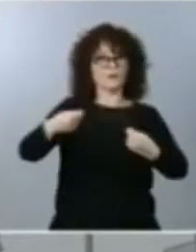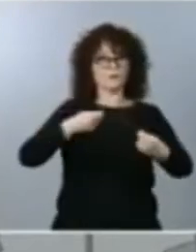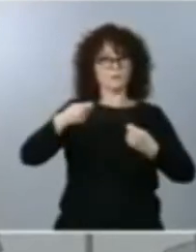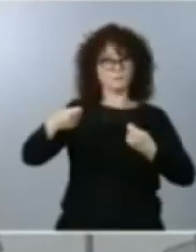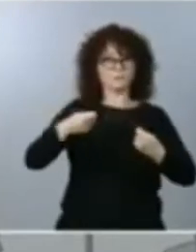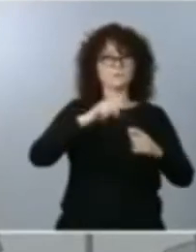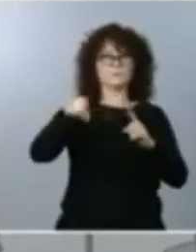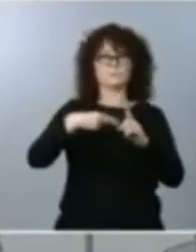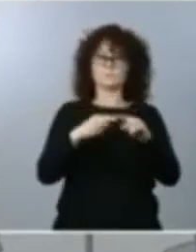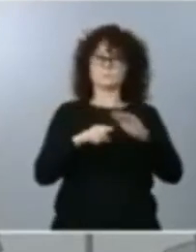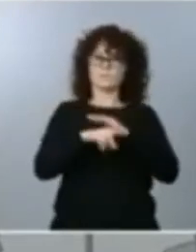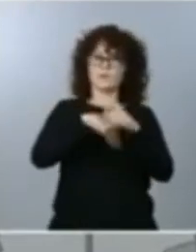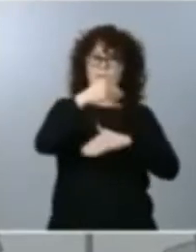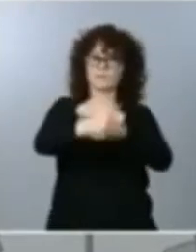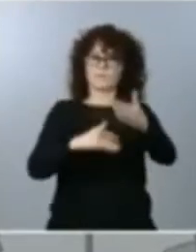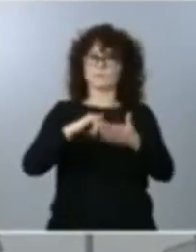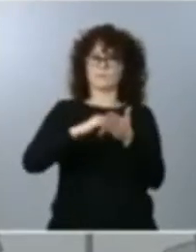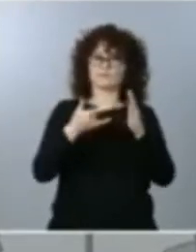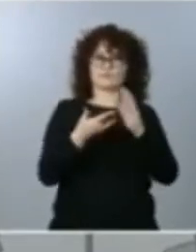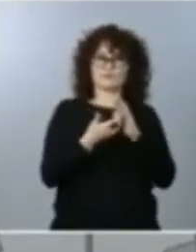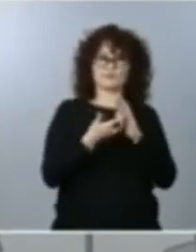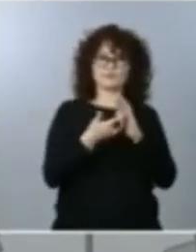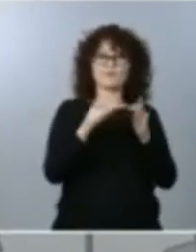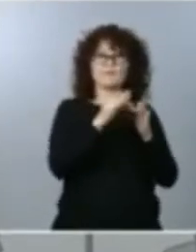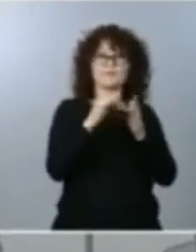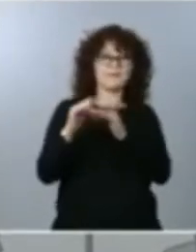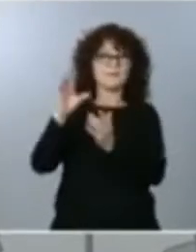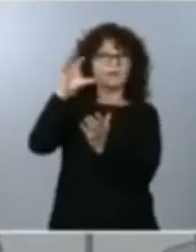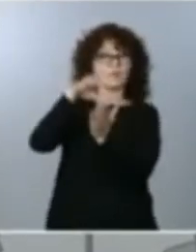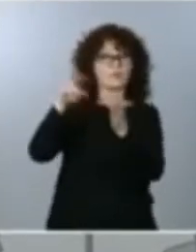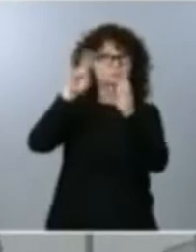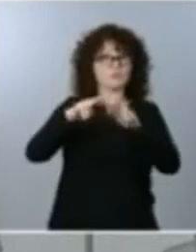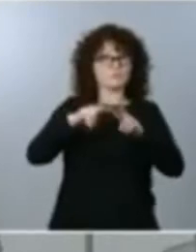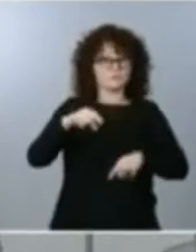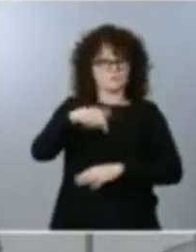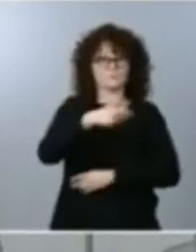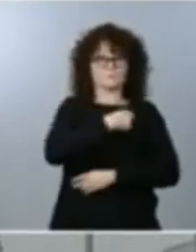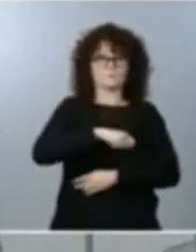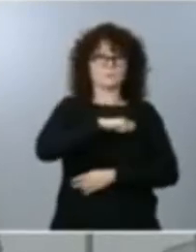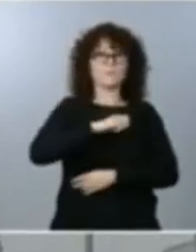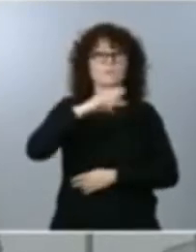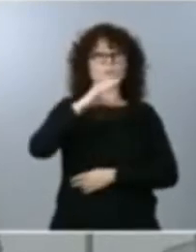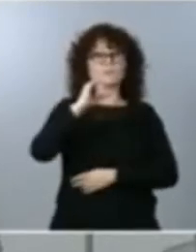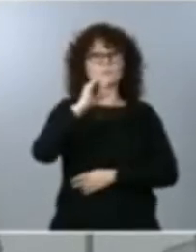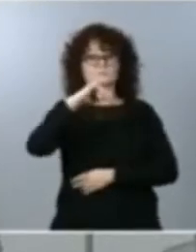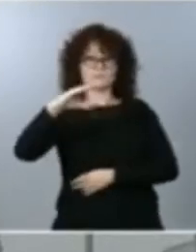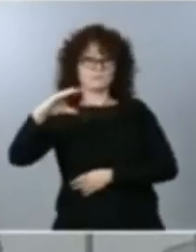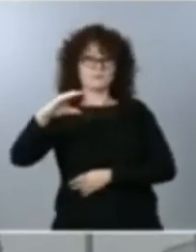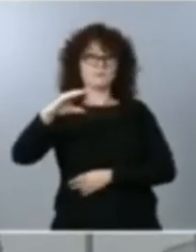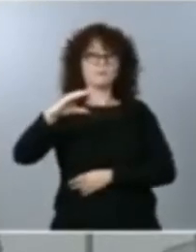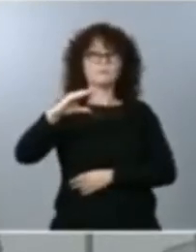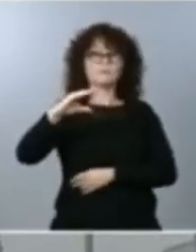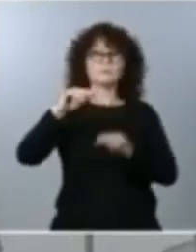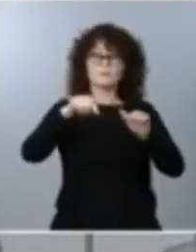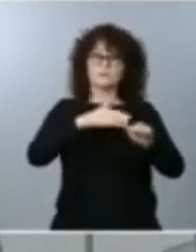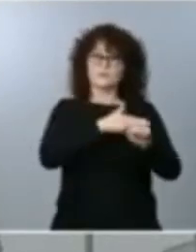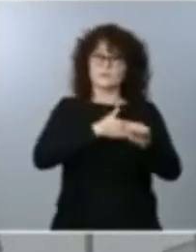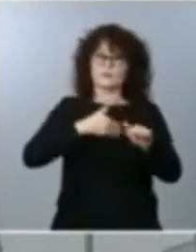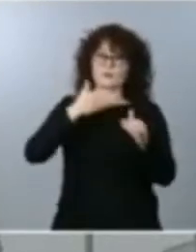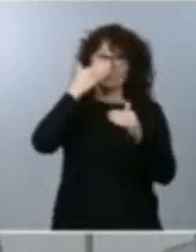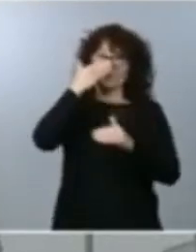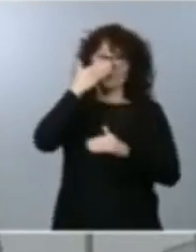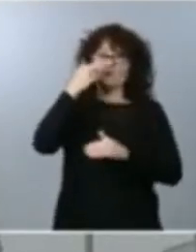proyectos que lidera un importante centro de investigación en nuestro país que es el CSIC y al cual quiero reconocer el trabajo que están haciendo